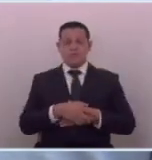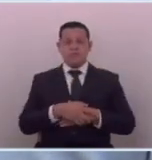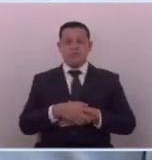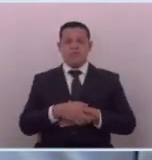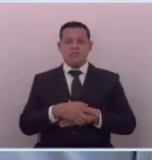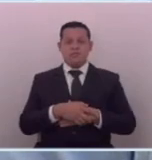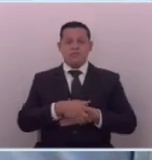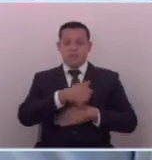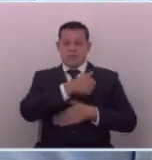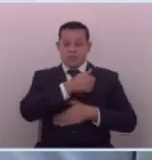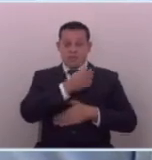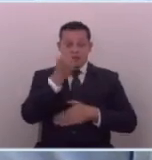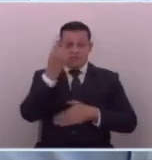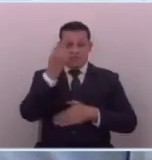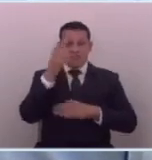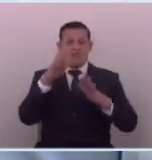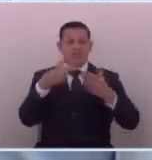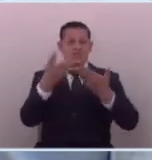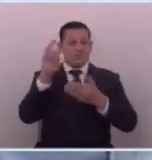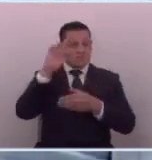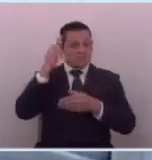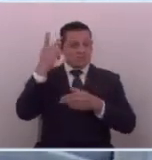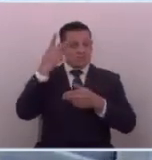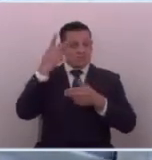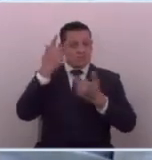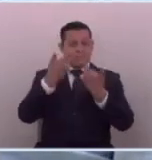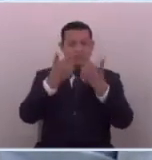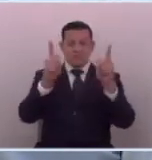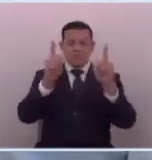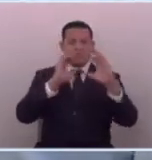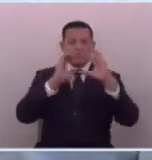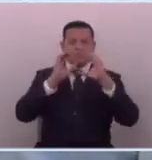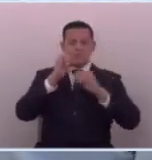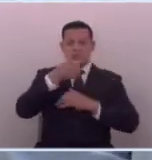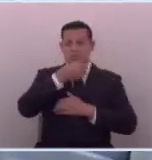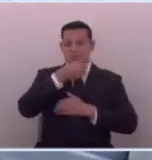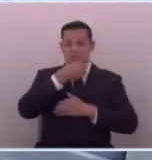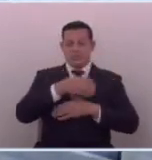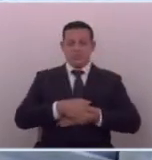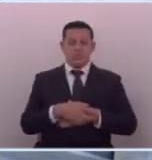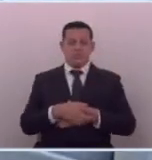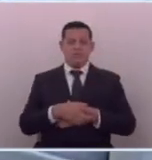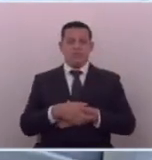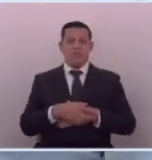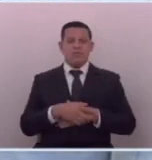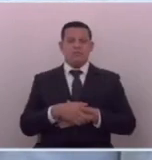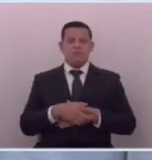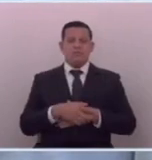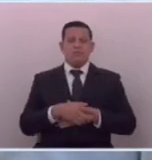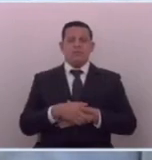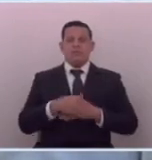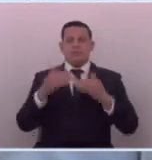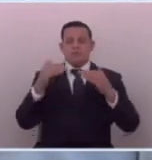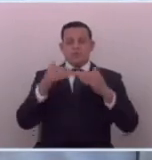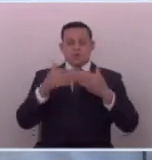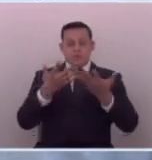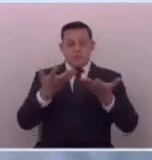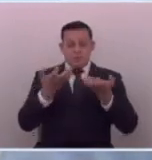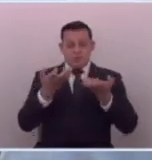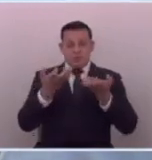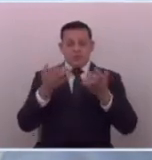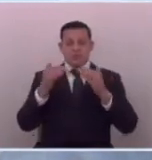hay que comprender qué significa la libertad de prensa quiero también porque